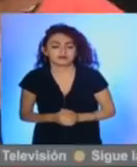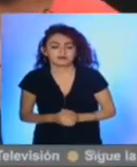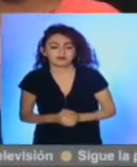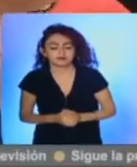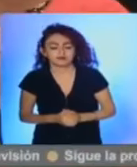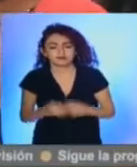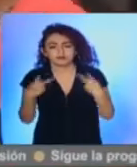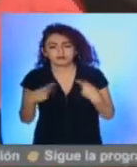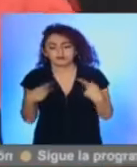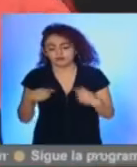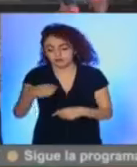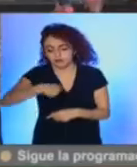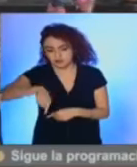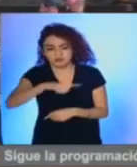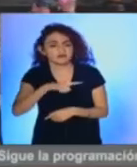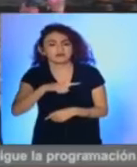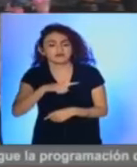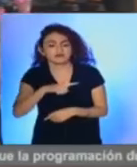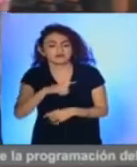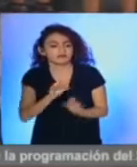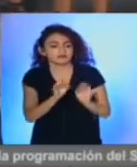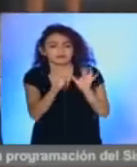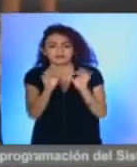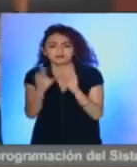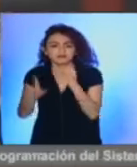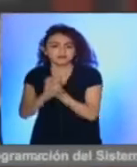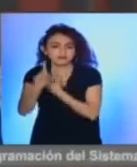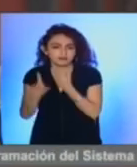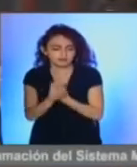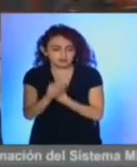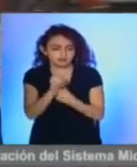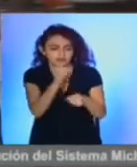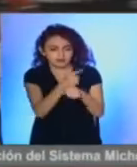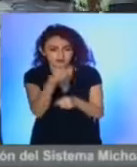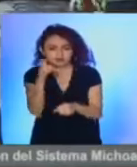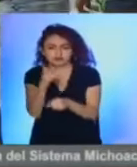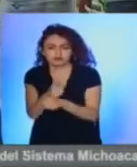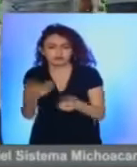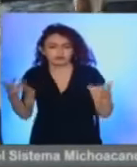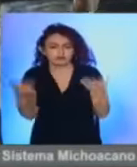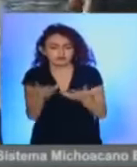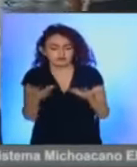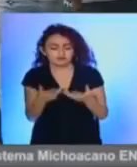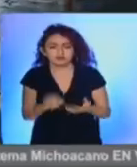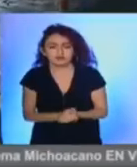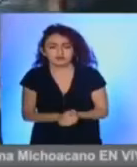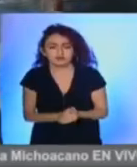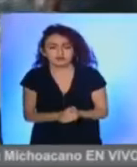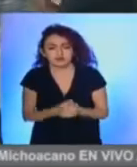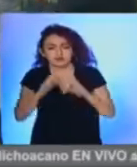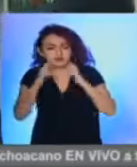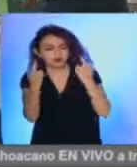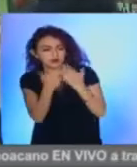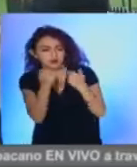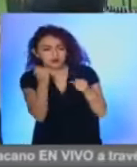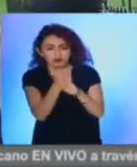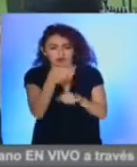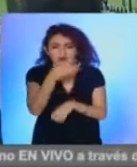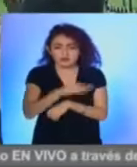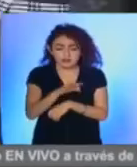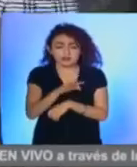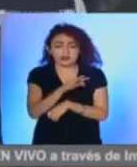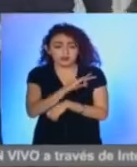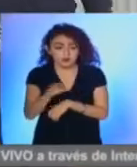la ciudadanía ante alguna situación y que detecte que se está llevando a cabo alguna reunión alguna fiesta